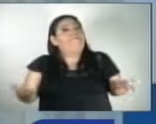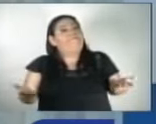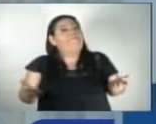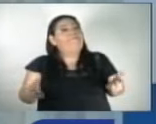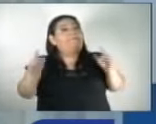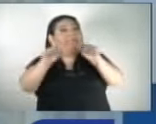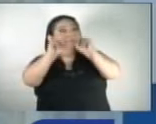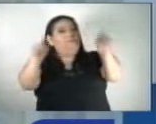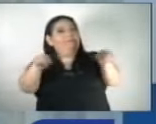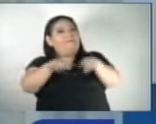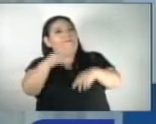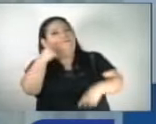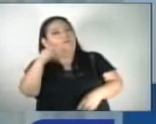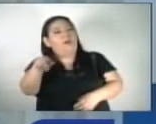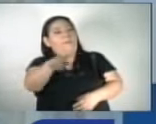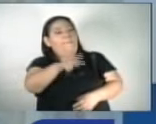amigos de la evidente hay que estar pendiente de lo que.